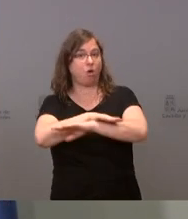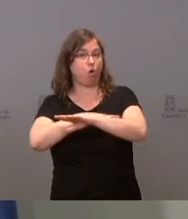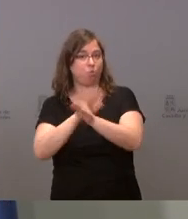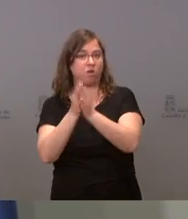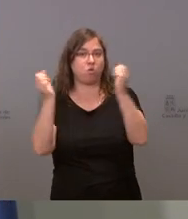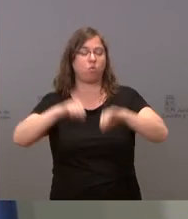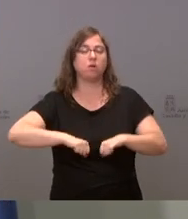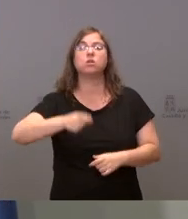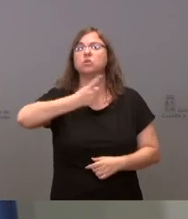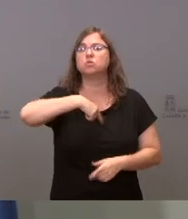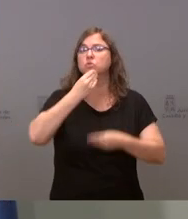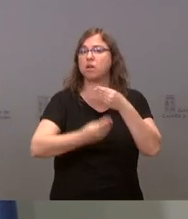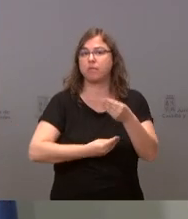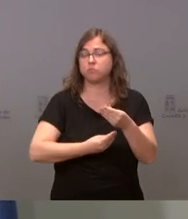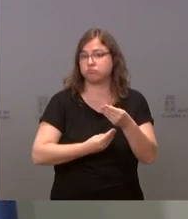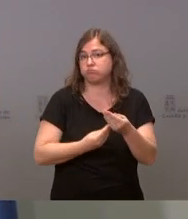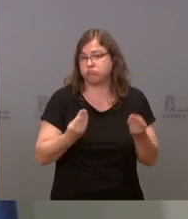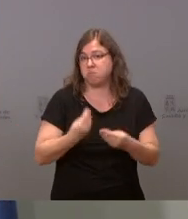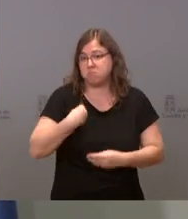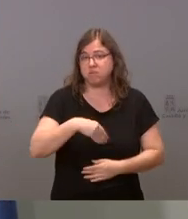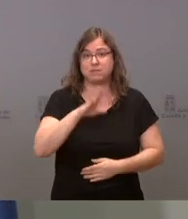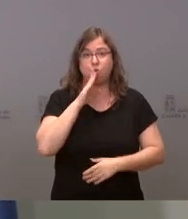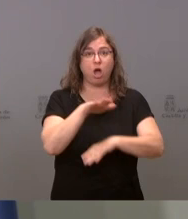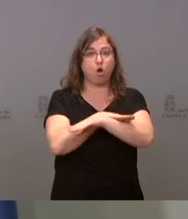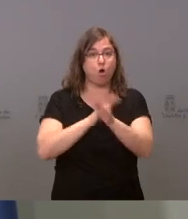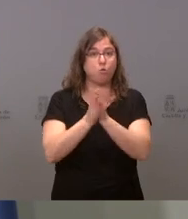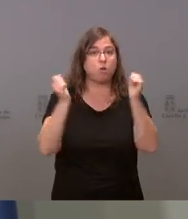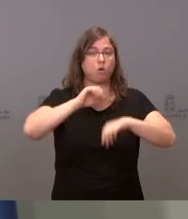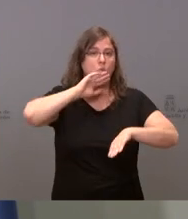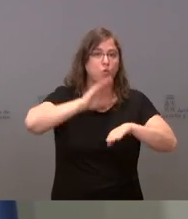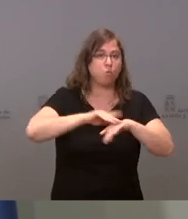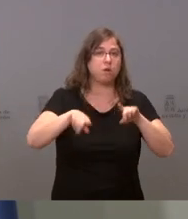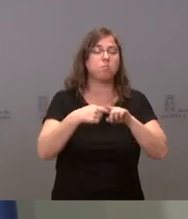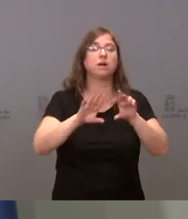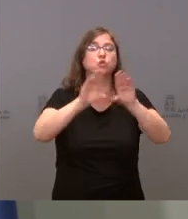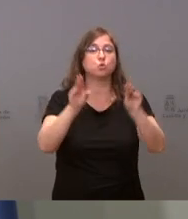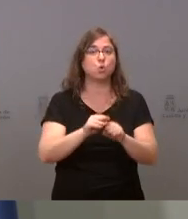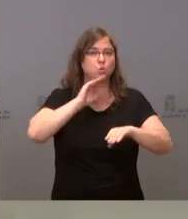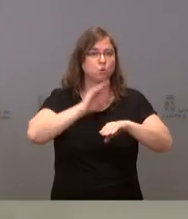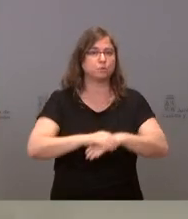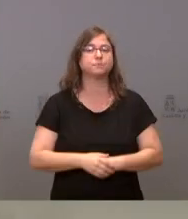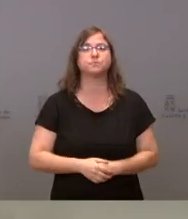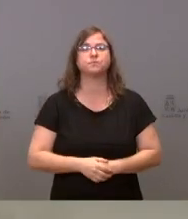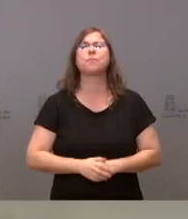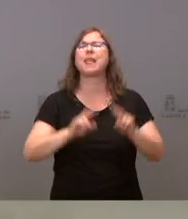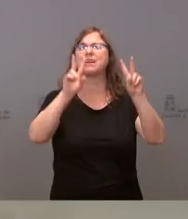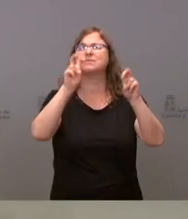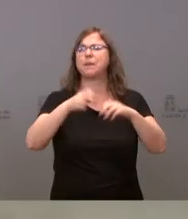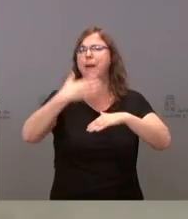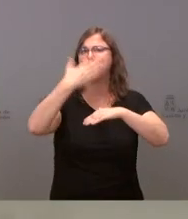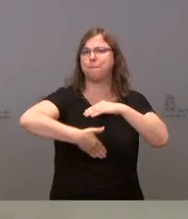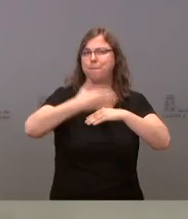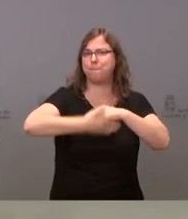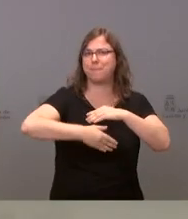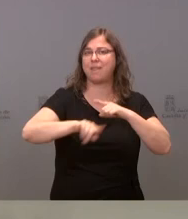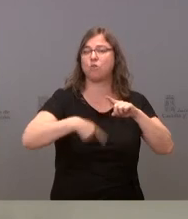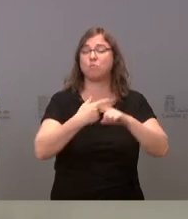a hacer es cumplir con el acuerdo y con las conclusiones de la comisión. Y con respecto a los plazos y luego sobre